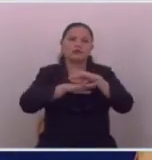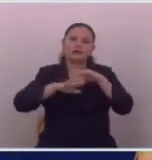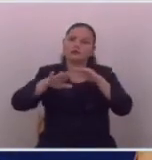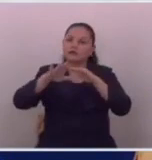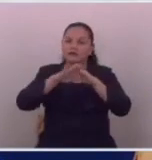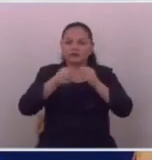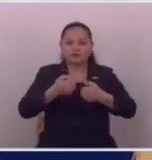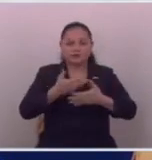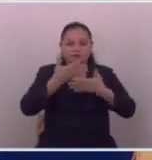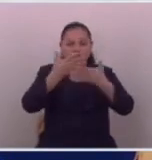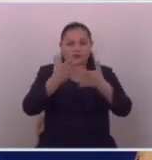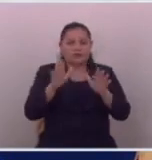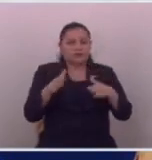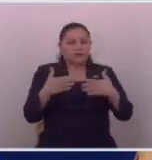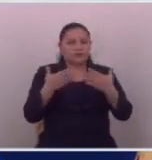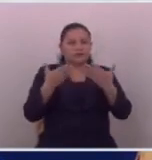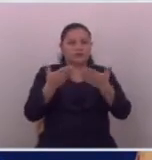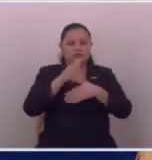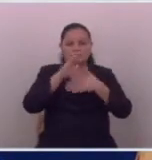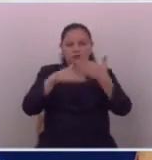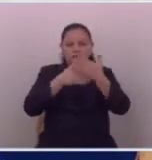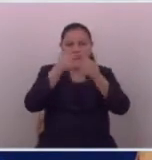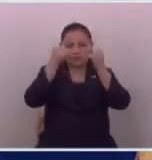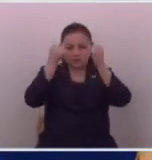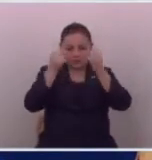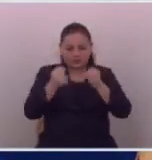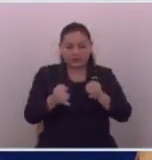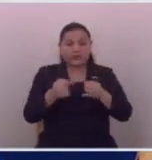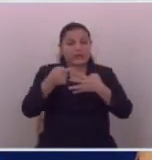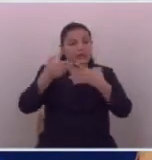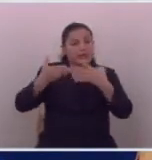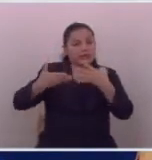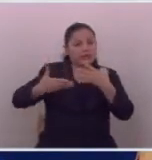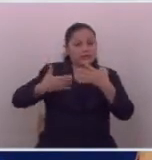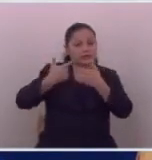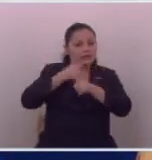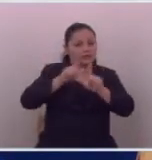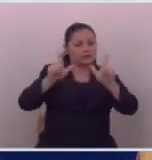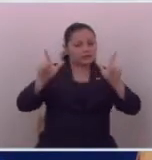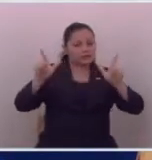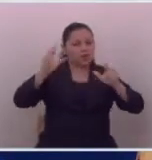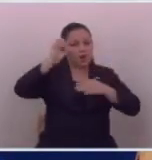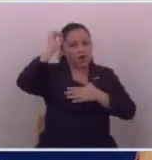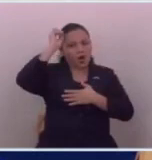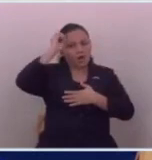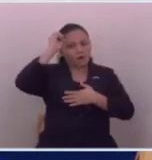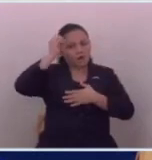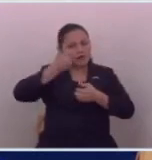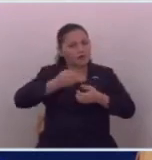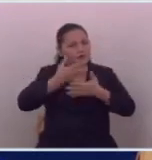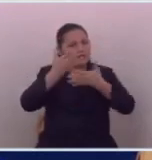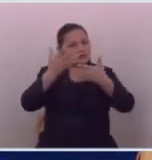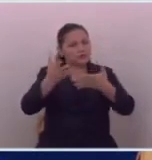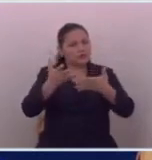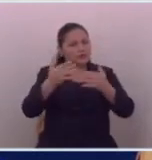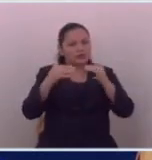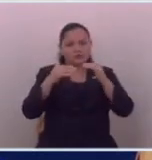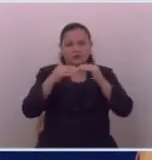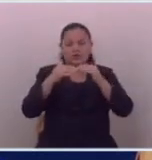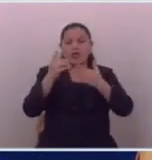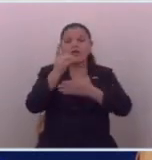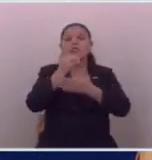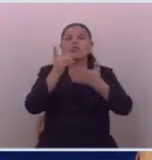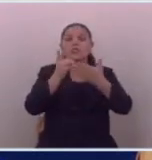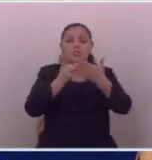al expresar que todo individuo tiene derecho a la libertad de opinión y de expresión. Este